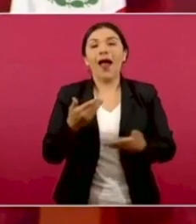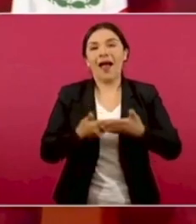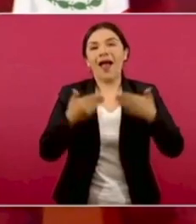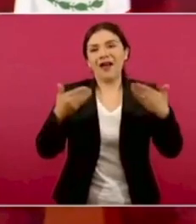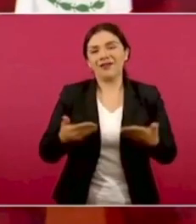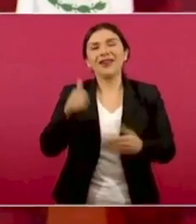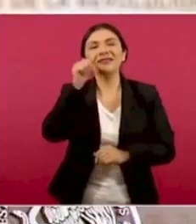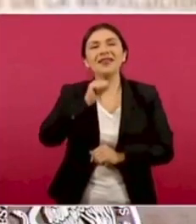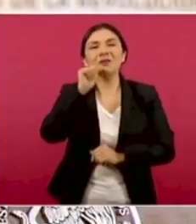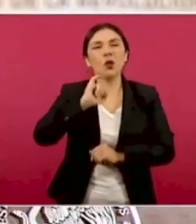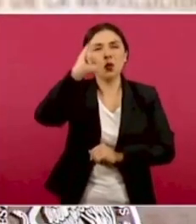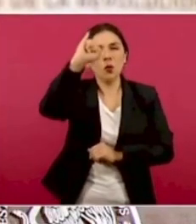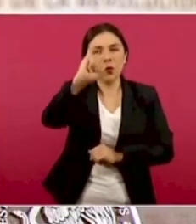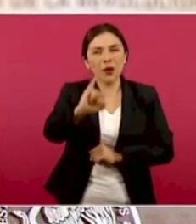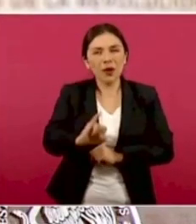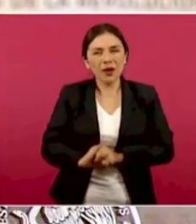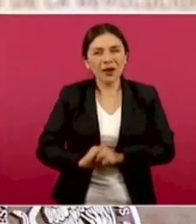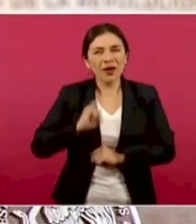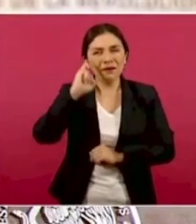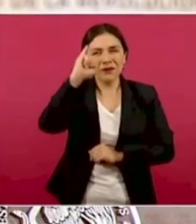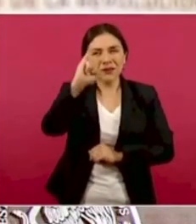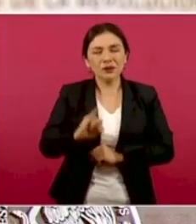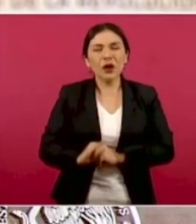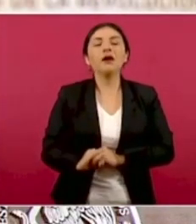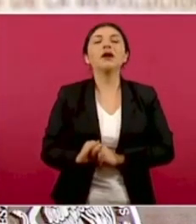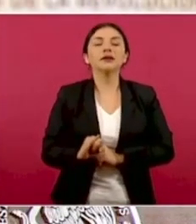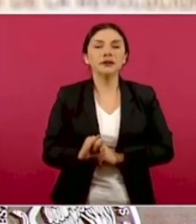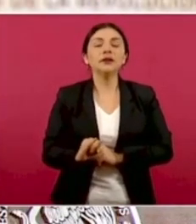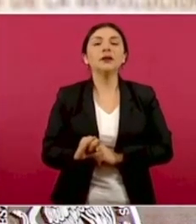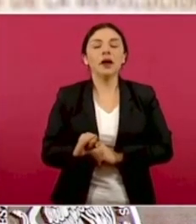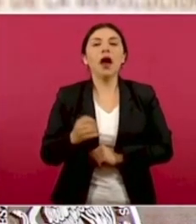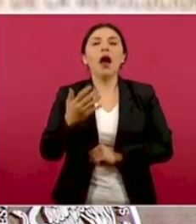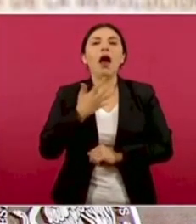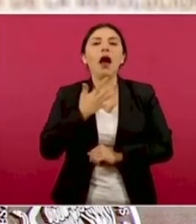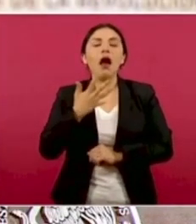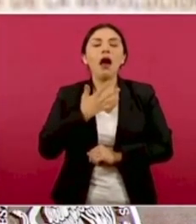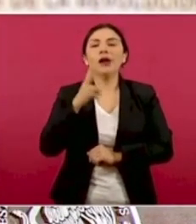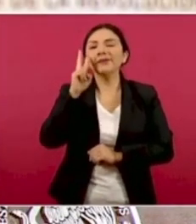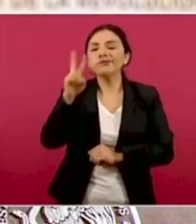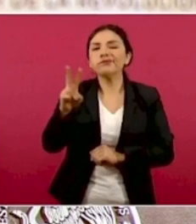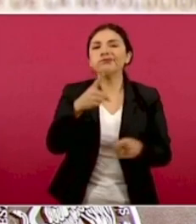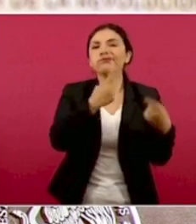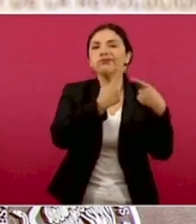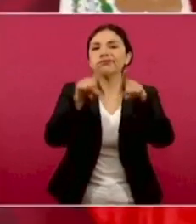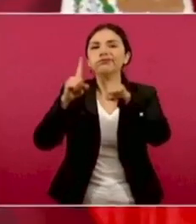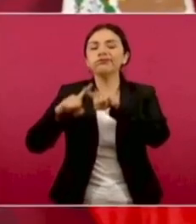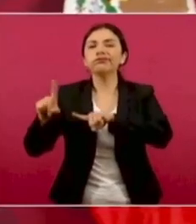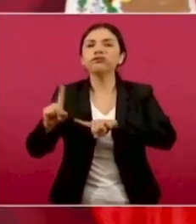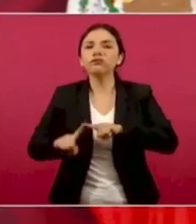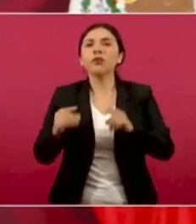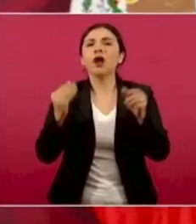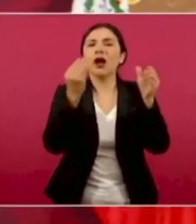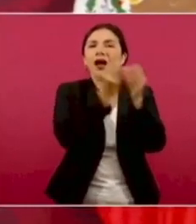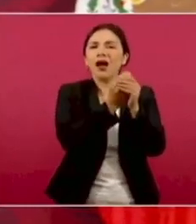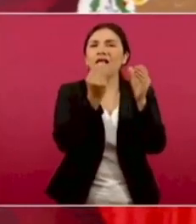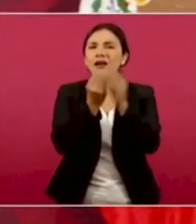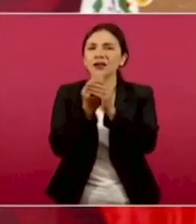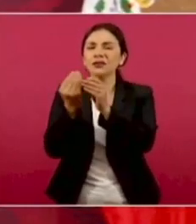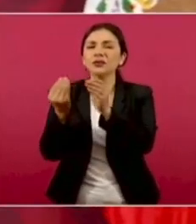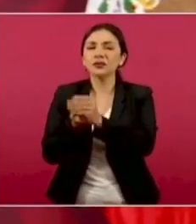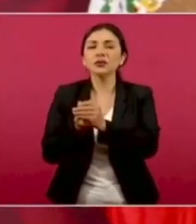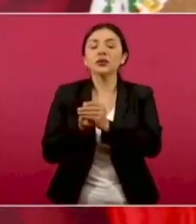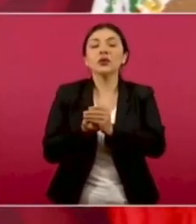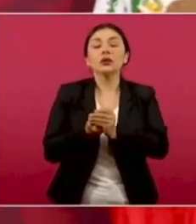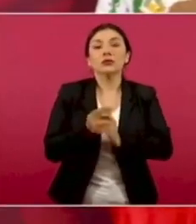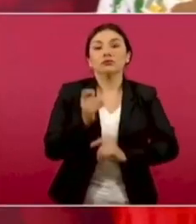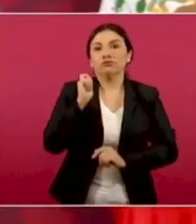jueves hay casos que son